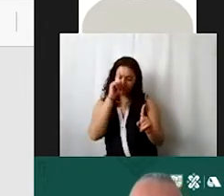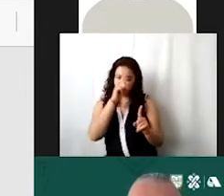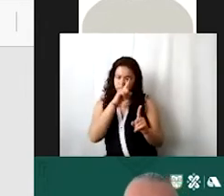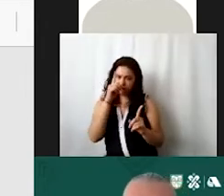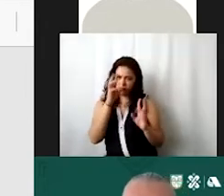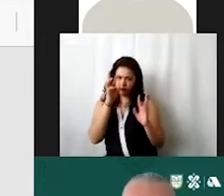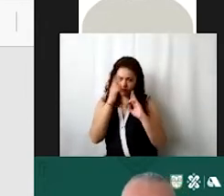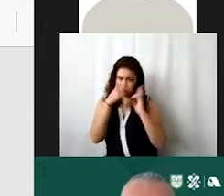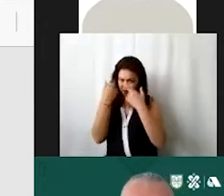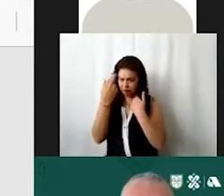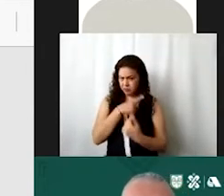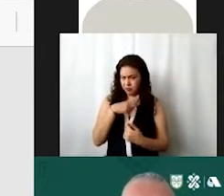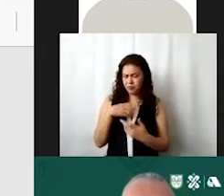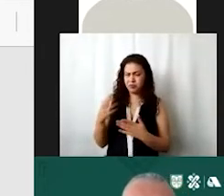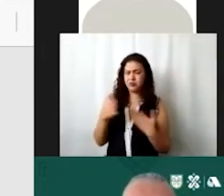siguiente por favor